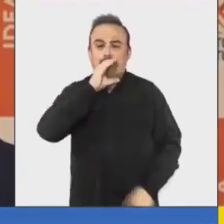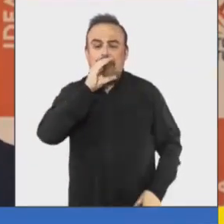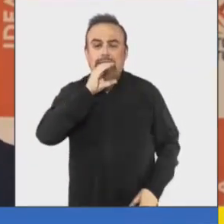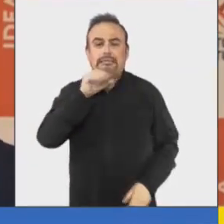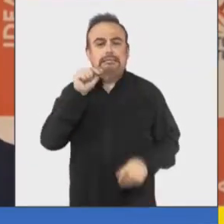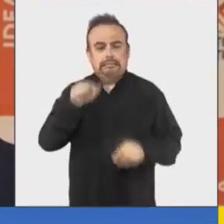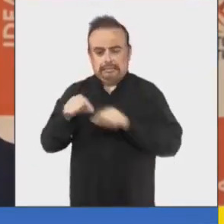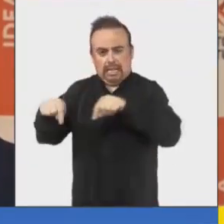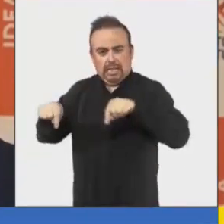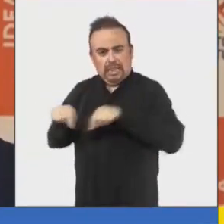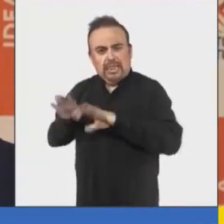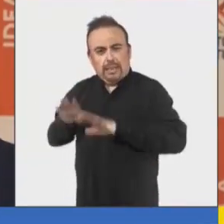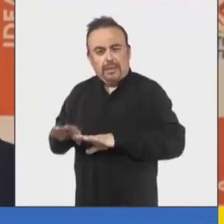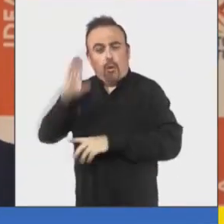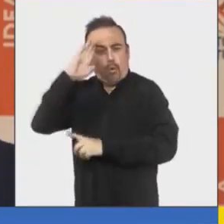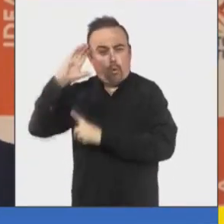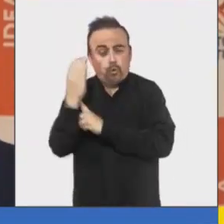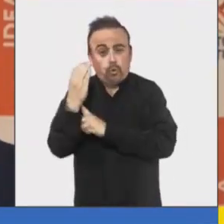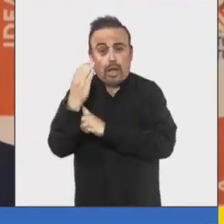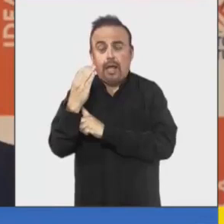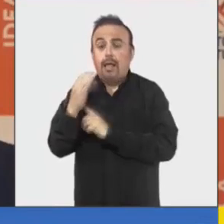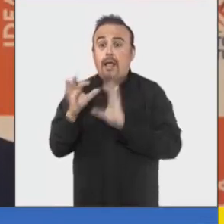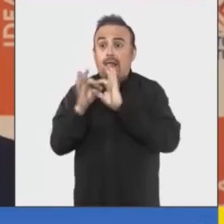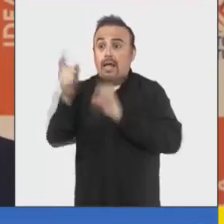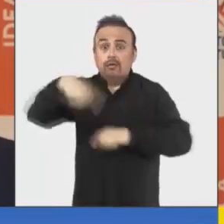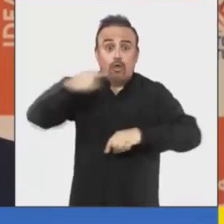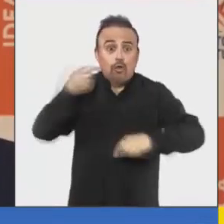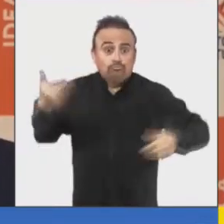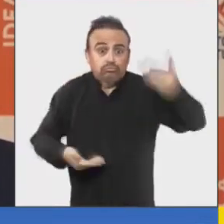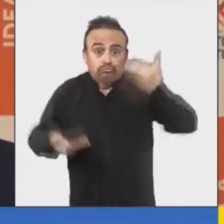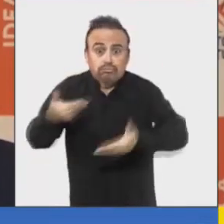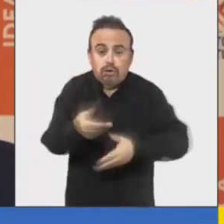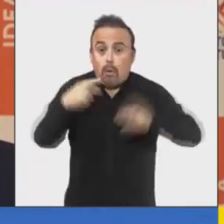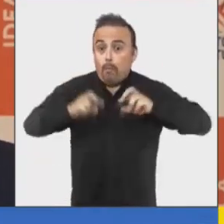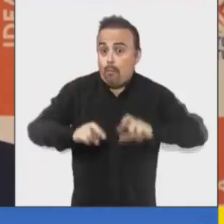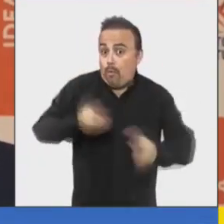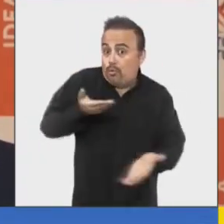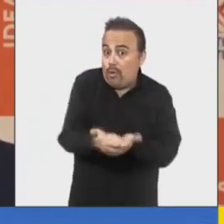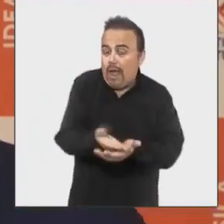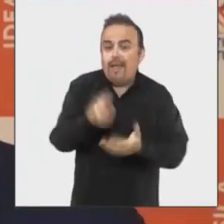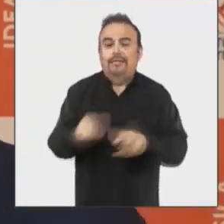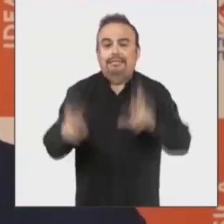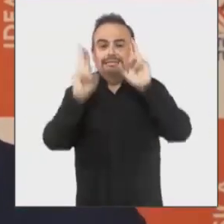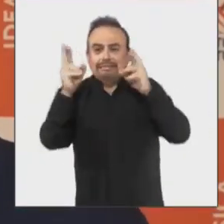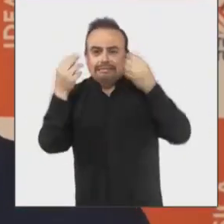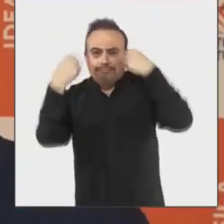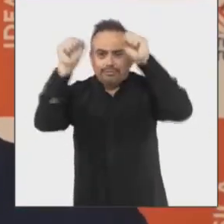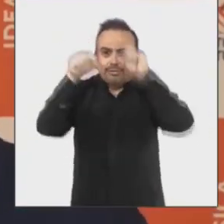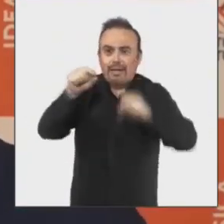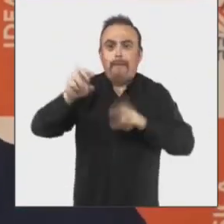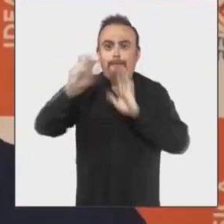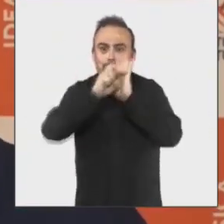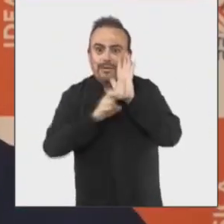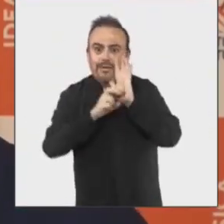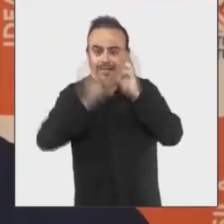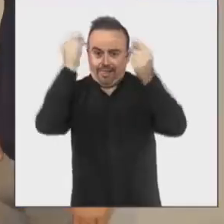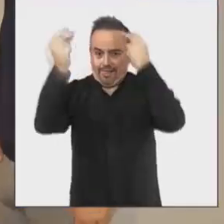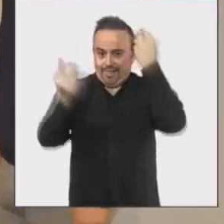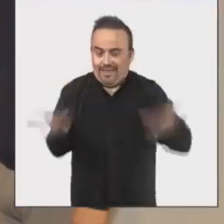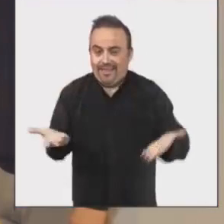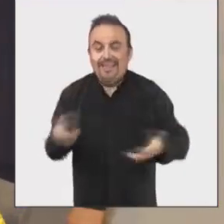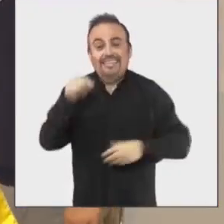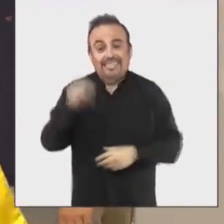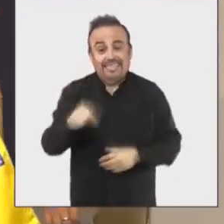agradecemos a quienes se atrevieron a postular, a quienes creyeron en la municipalidad y esperamos que tengan un éxito al momento de realizar cada uno de estos proyectos e iniciativas.